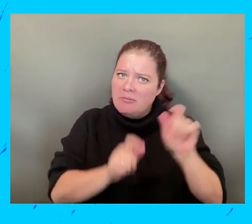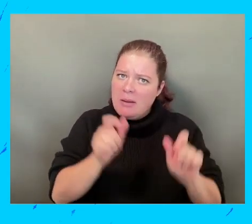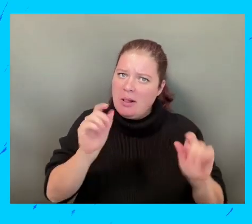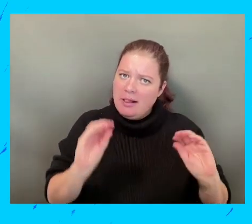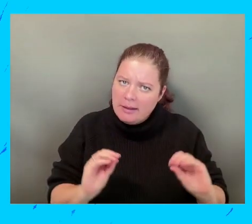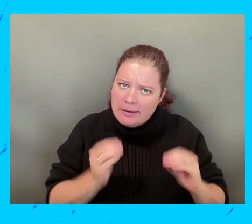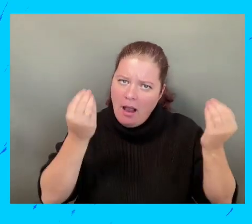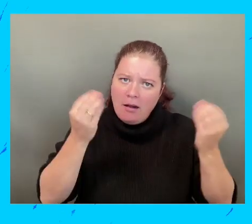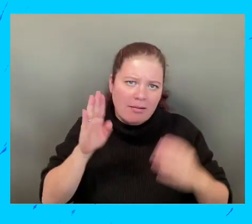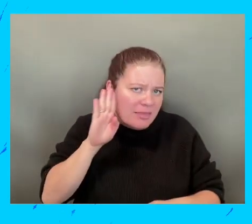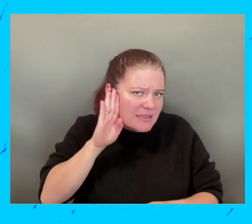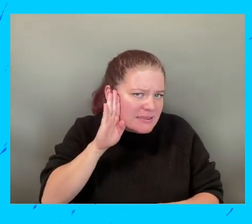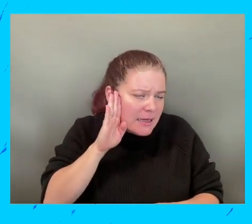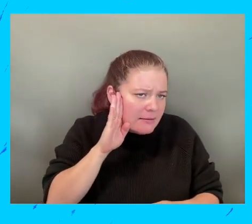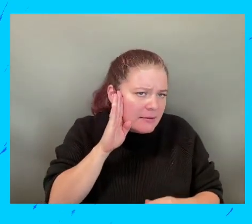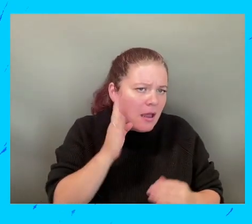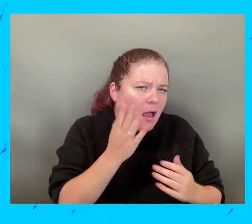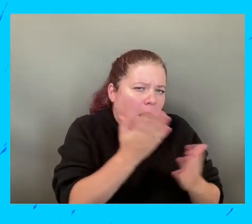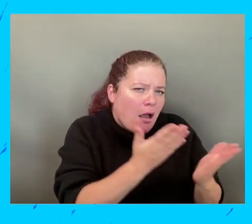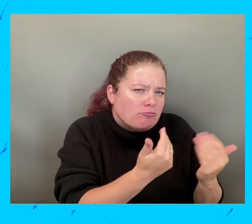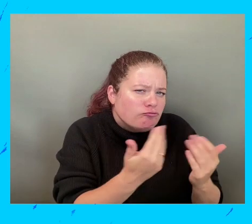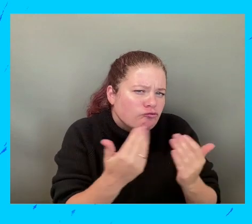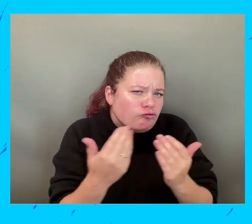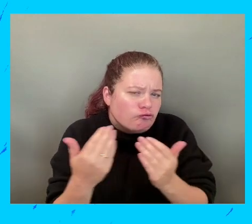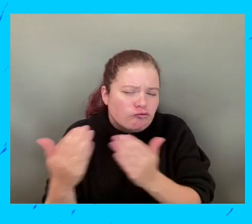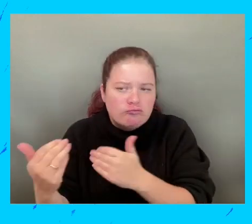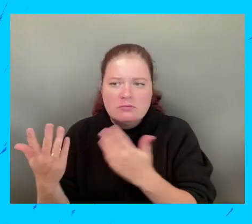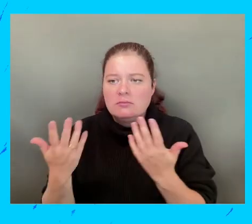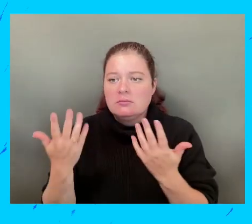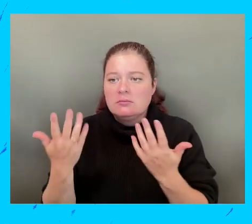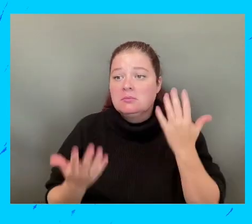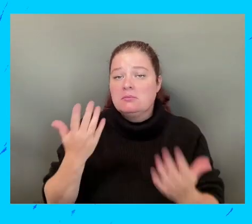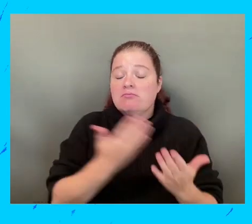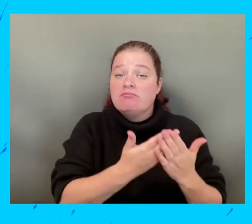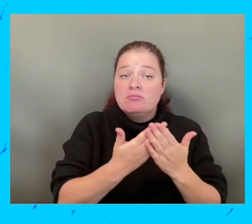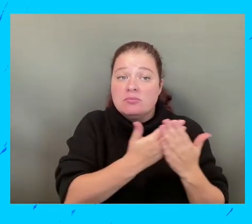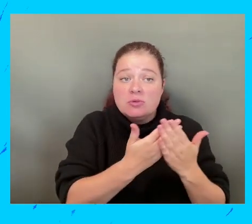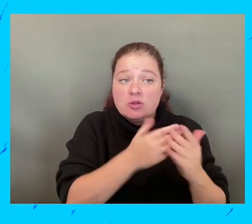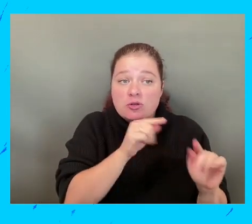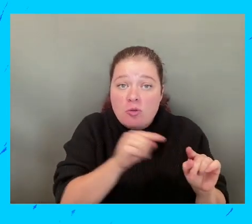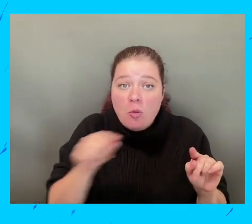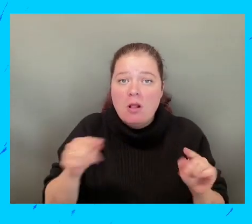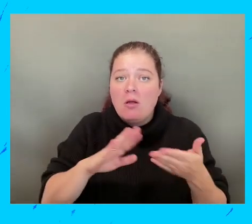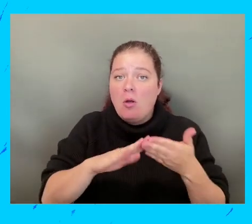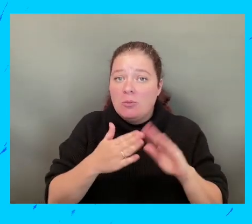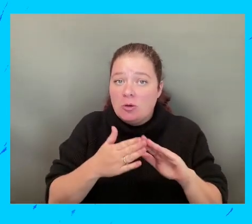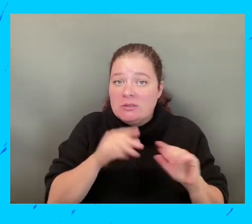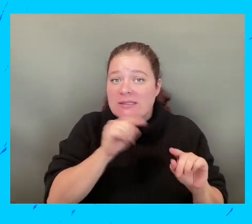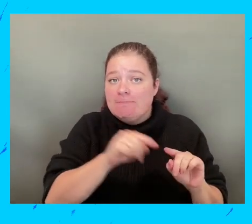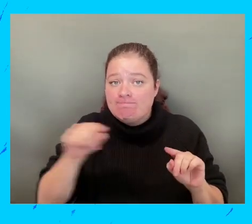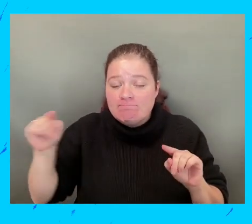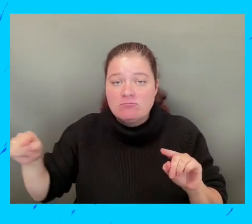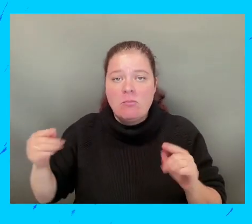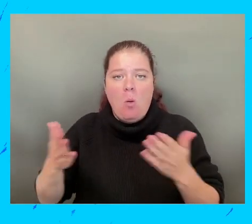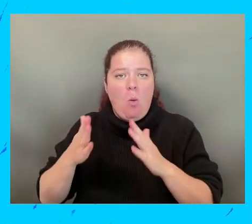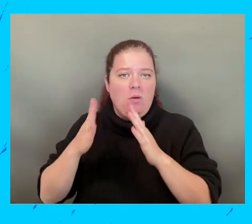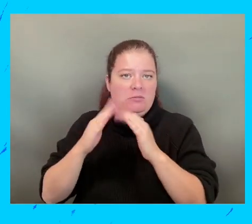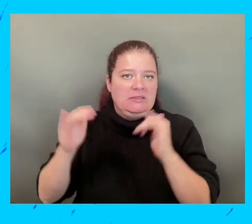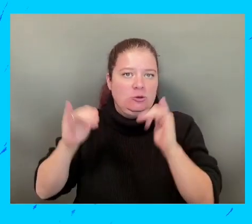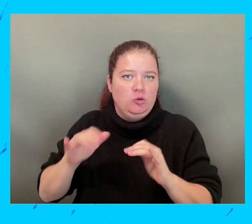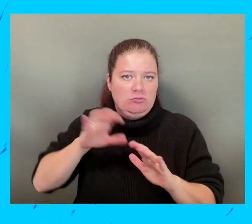mi profesor, que ya no estoy escuchando los jóvenes con acceso a plataformas de